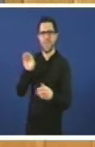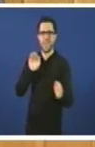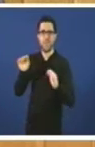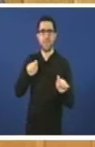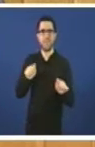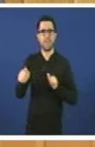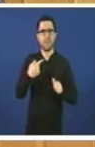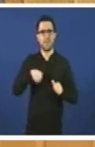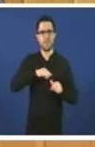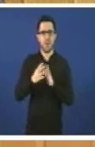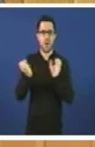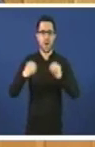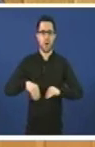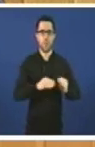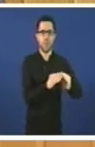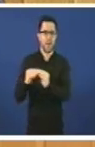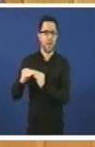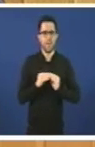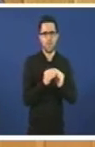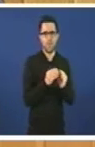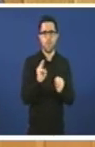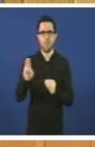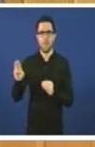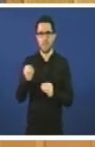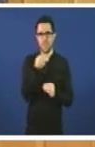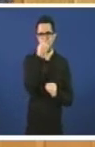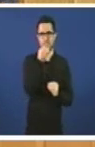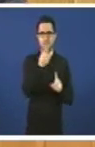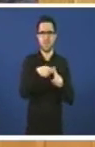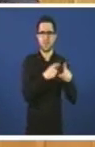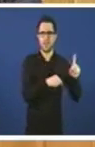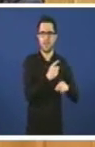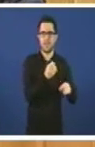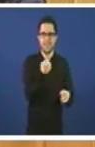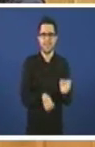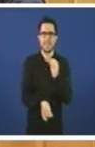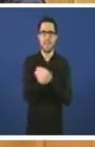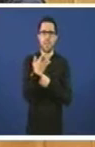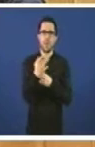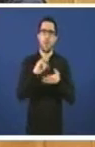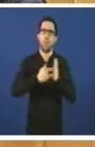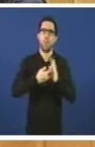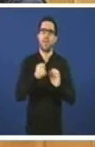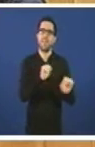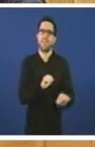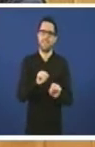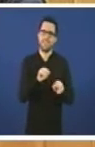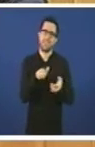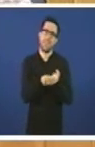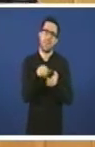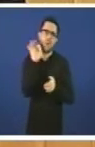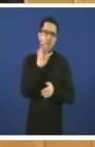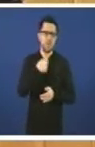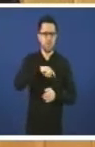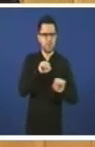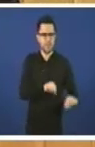Tamén co PP, co PSOE, co BNG, pariuse daquela o plano xeral de normalización da lingua galega. Nos defendemos o idioma e os acordos en base ao galego.